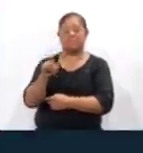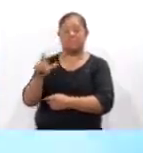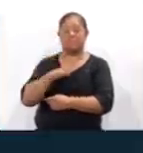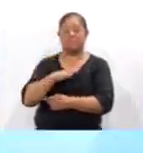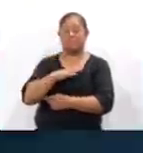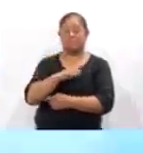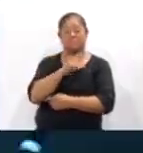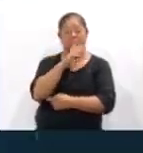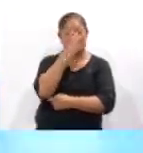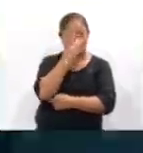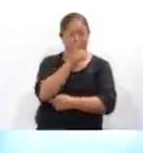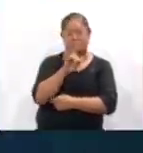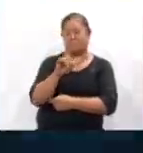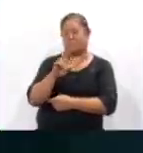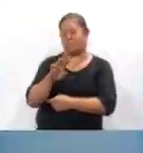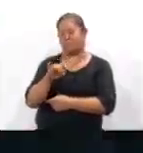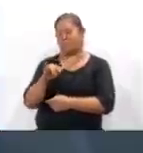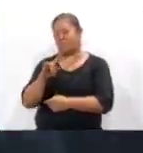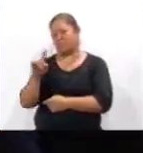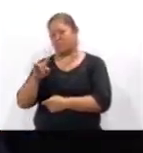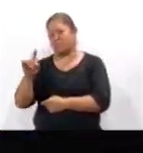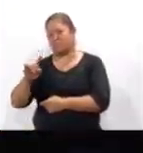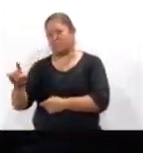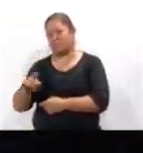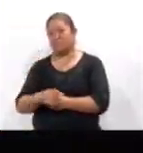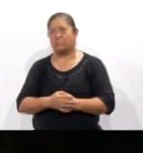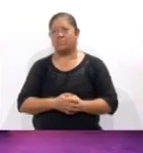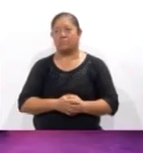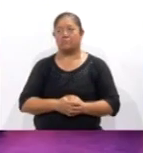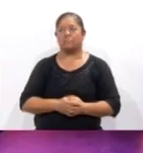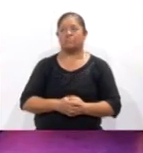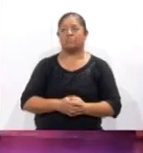El Mago de Guiz, que protagoniza Lucero Mijares.